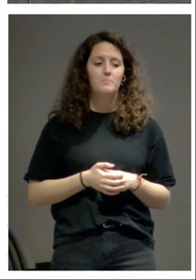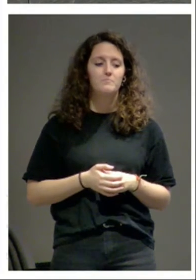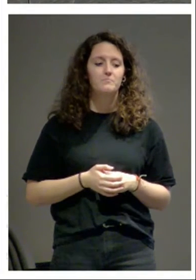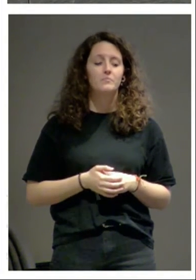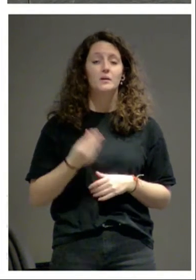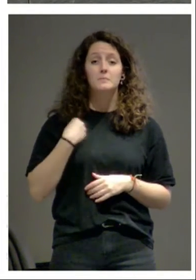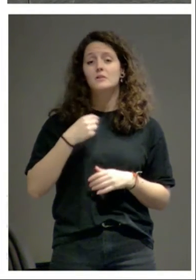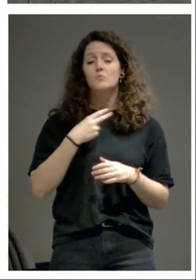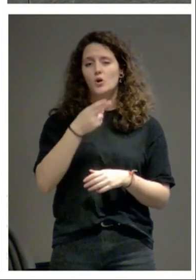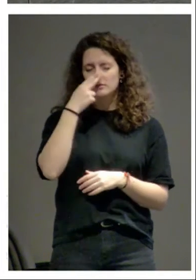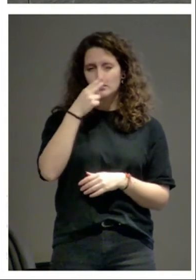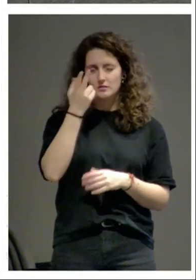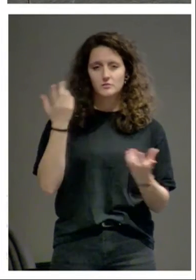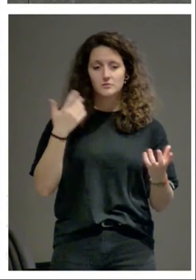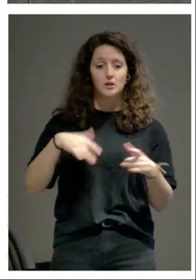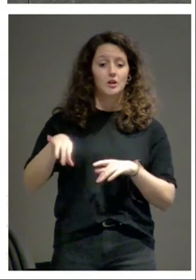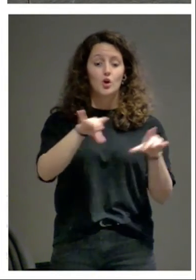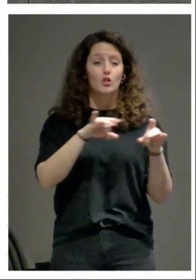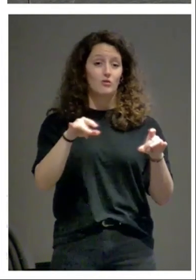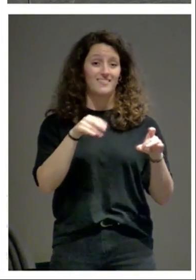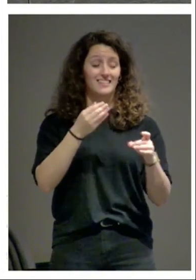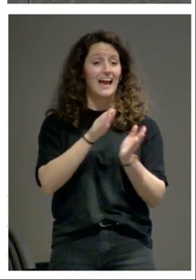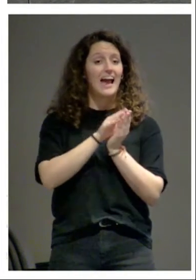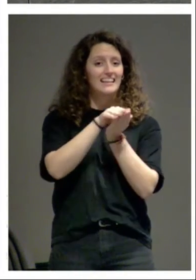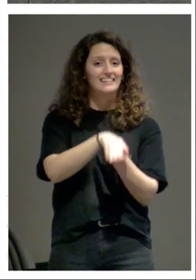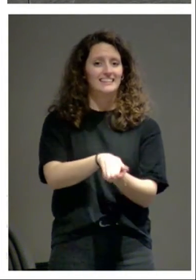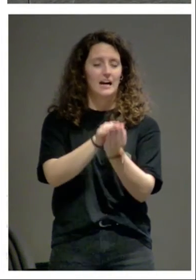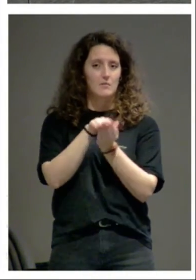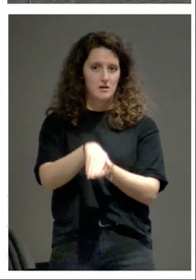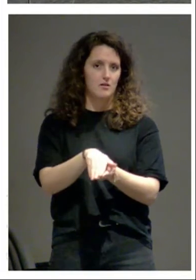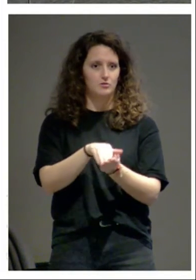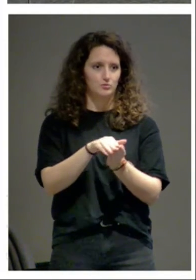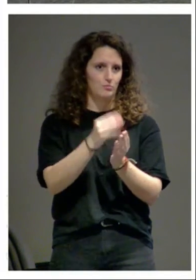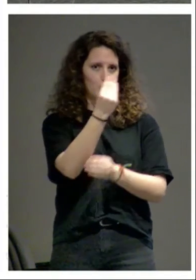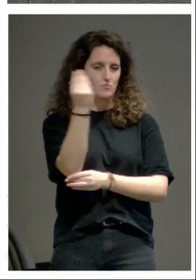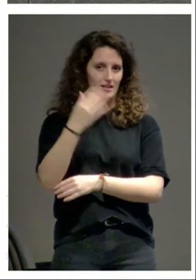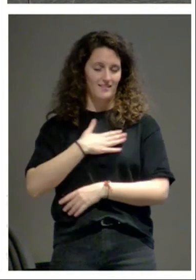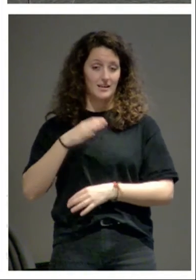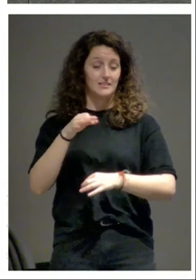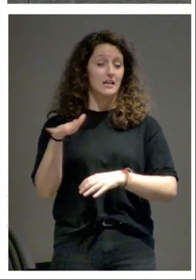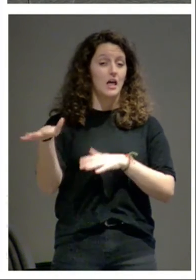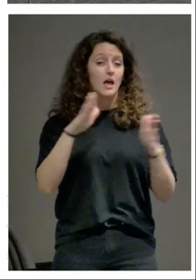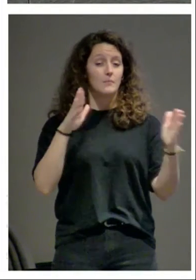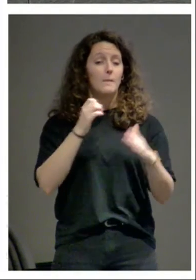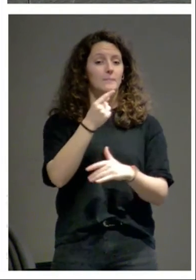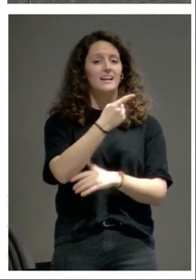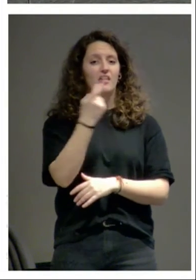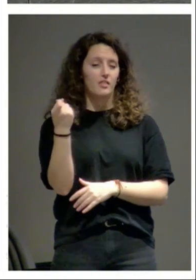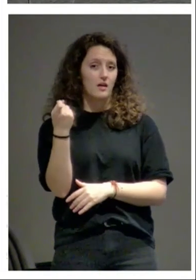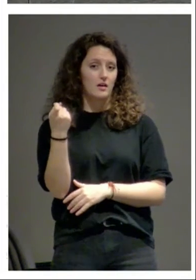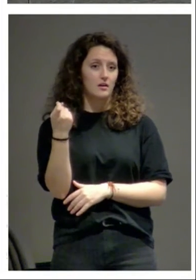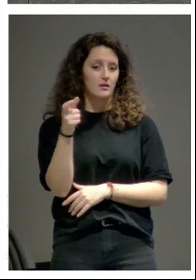interés por monumentalizar el lugar de enterramiento si en el entorno de 1100 muy pocas personas